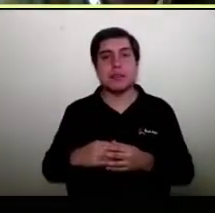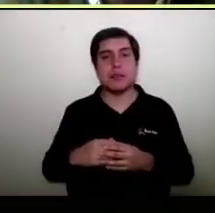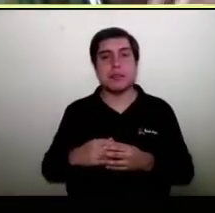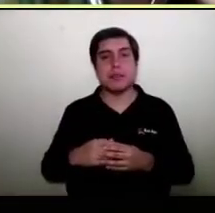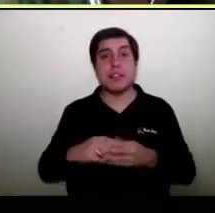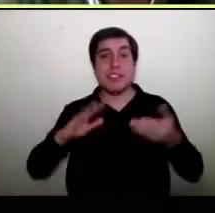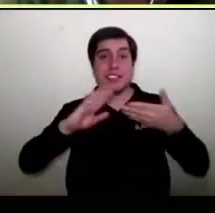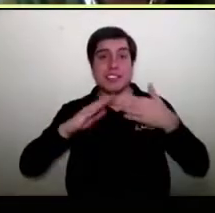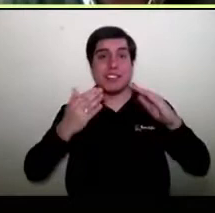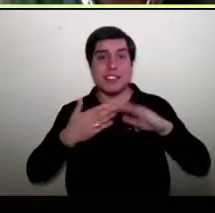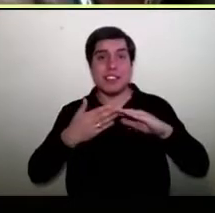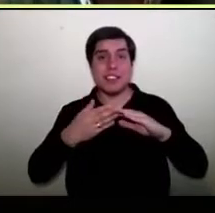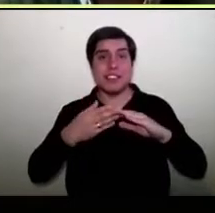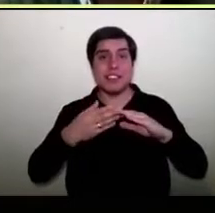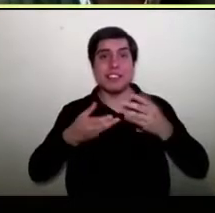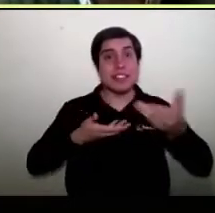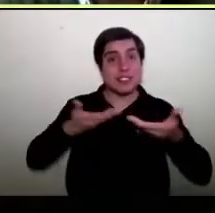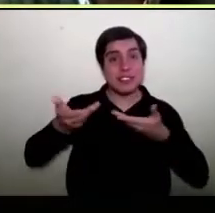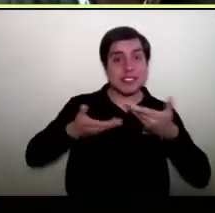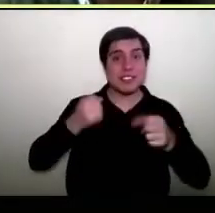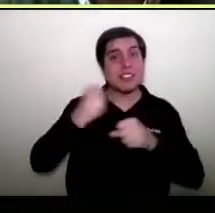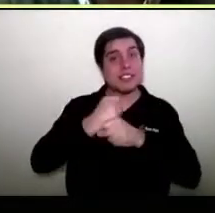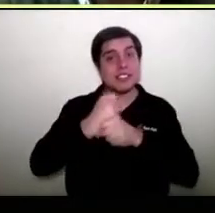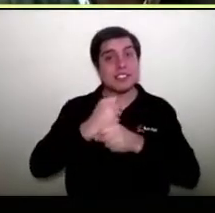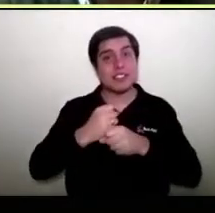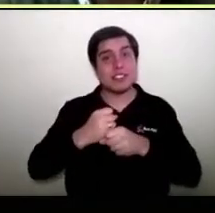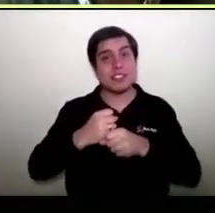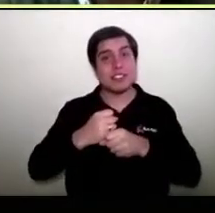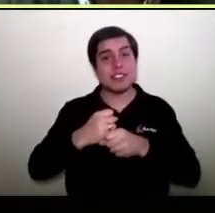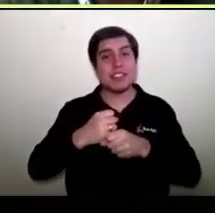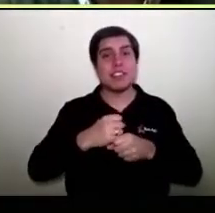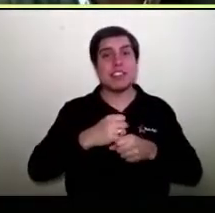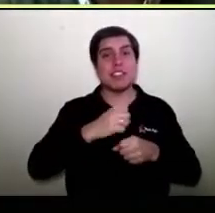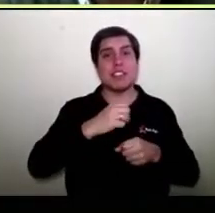comunidad colaborativa que quiere trabajar en un mall